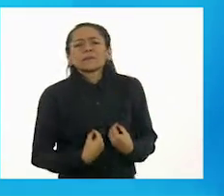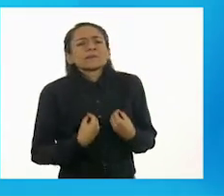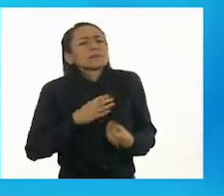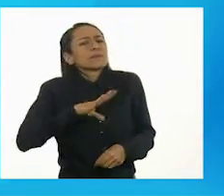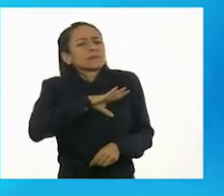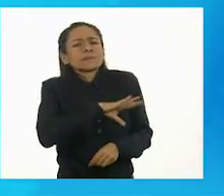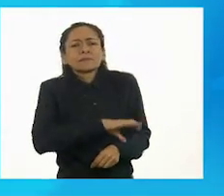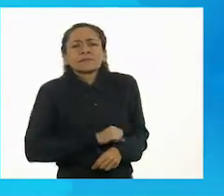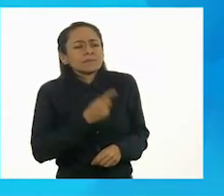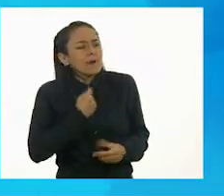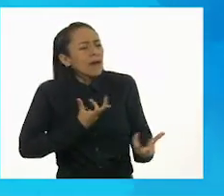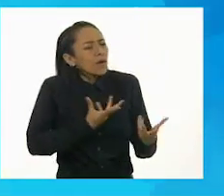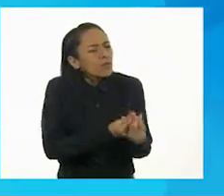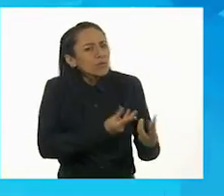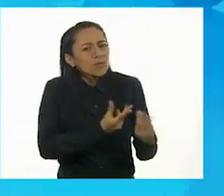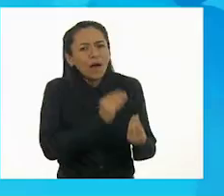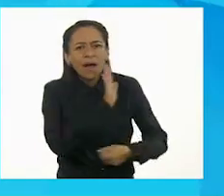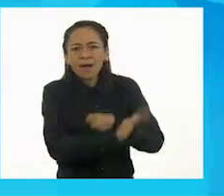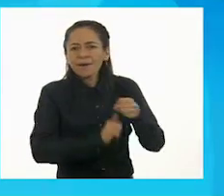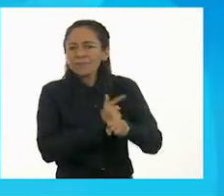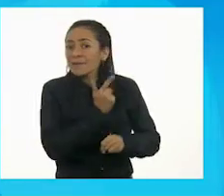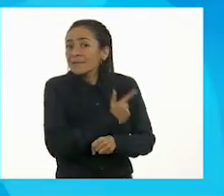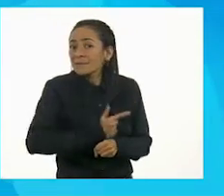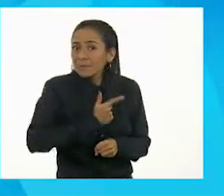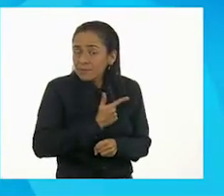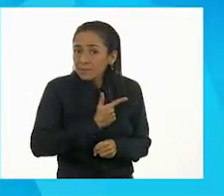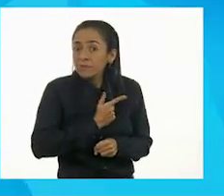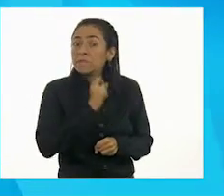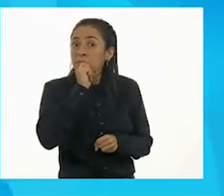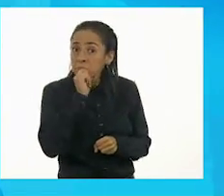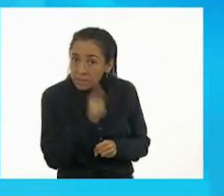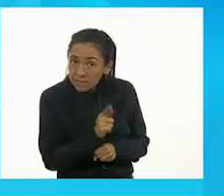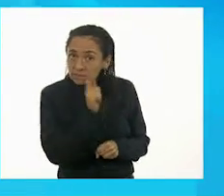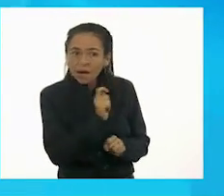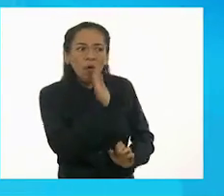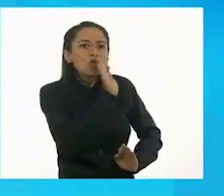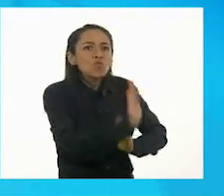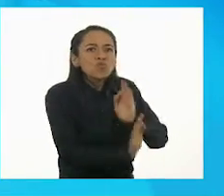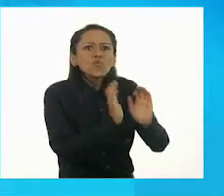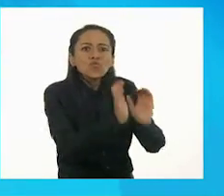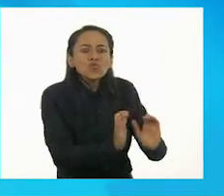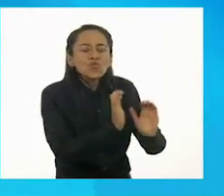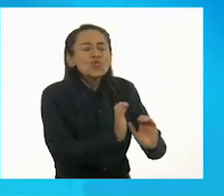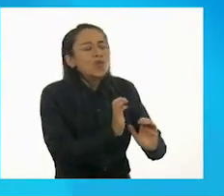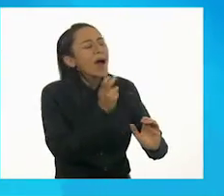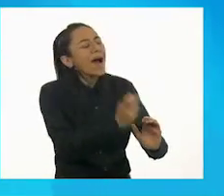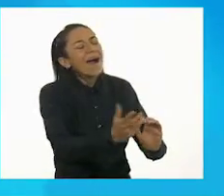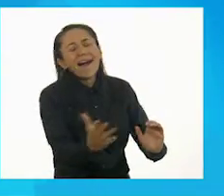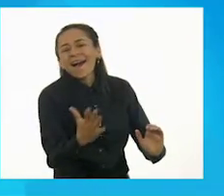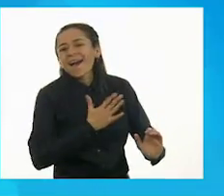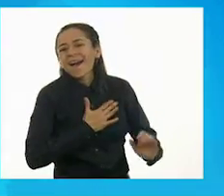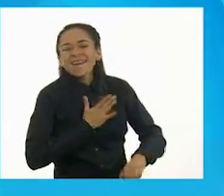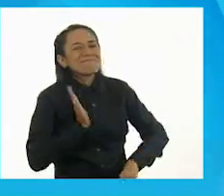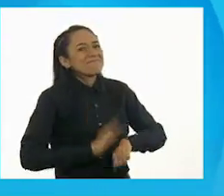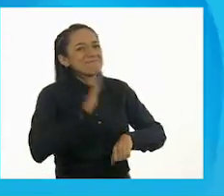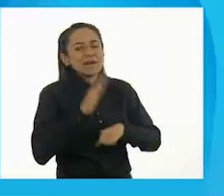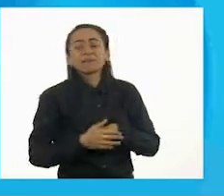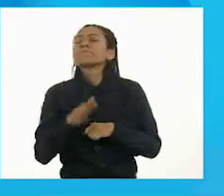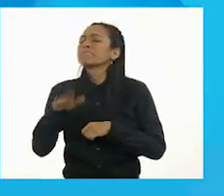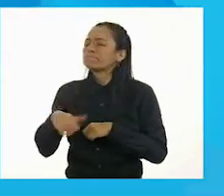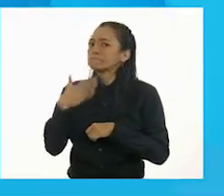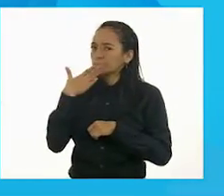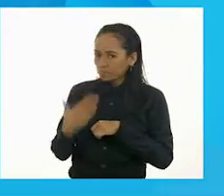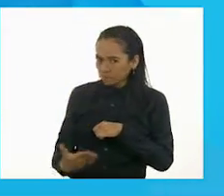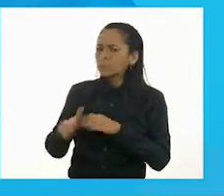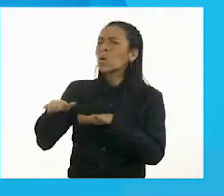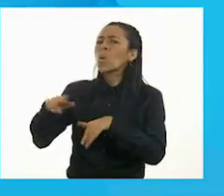y sobre todo, cuidarlos muy bien. Muy bien. Tomás, ¿qué te parece si traes un balde de agua? Porque